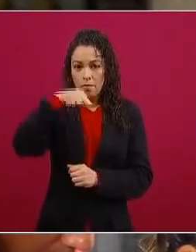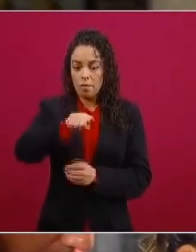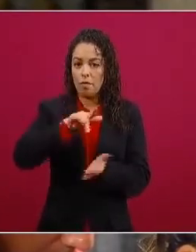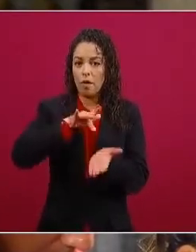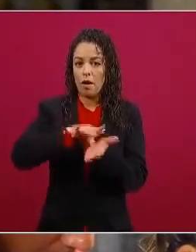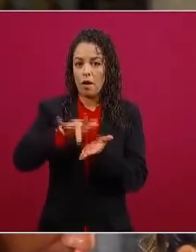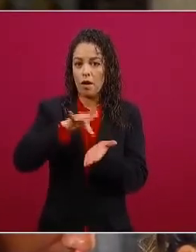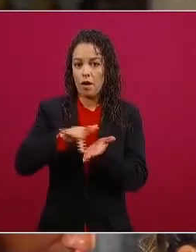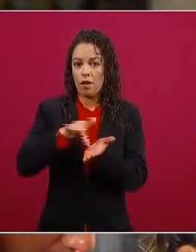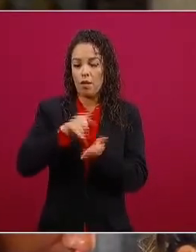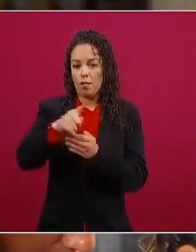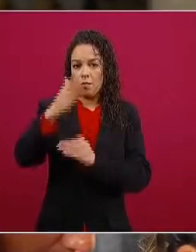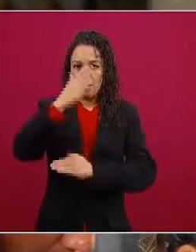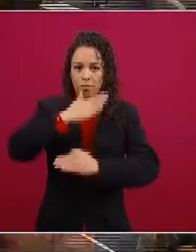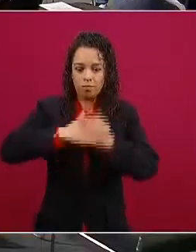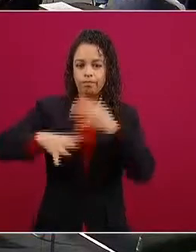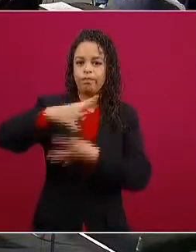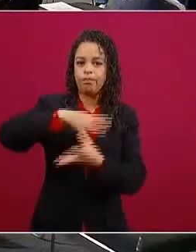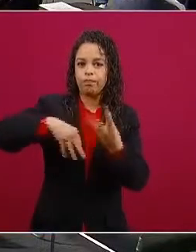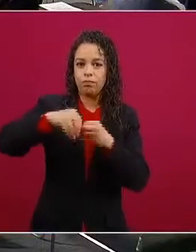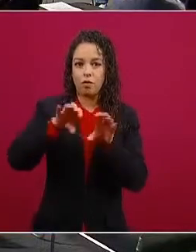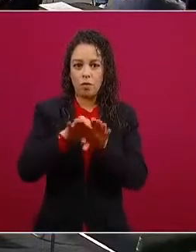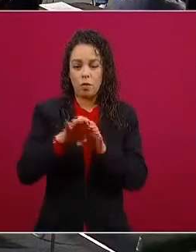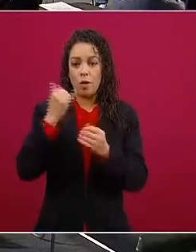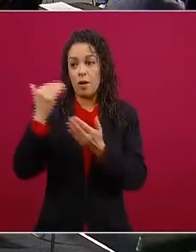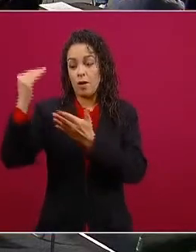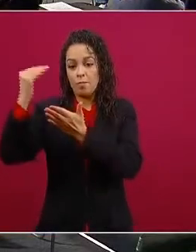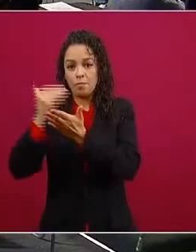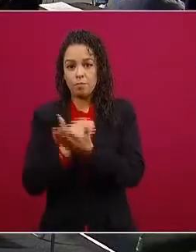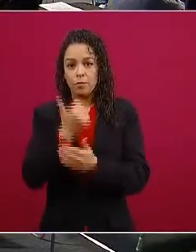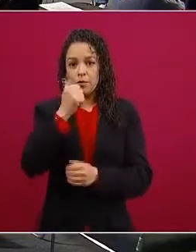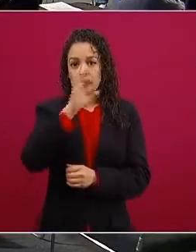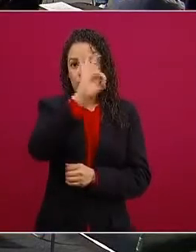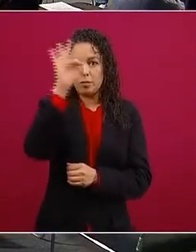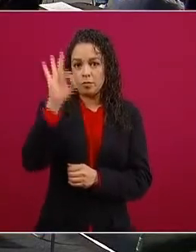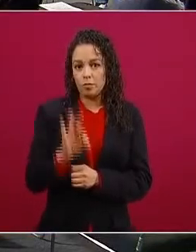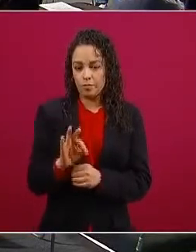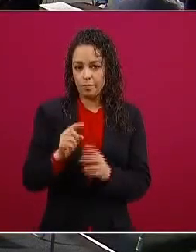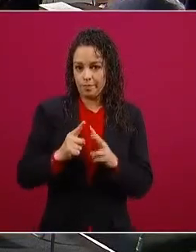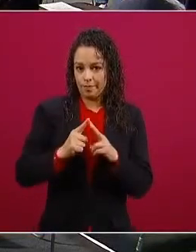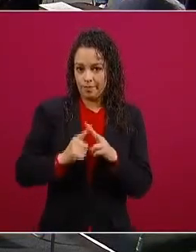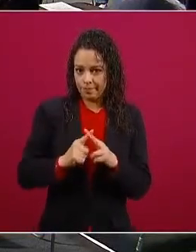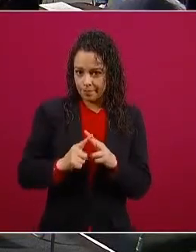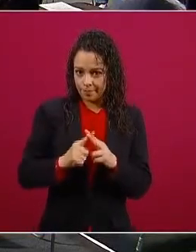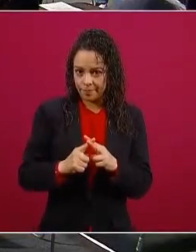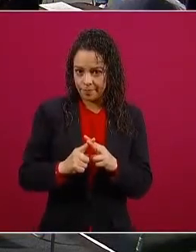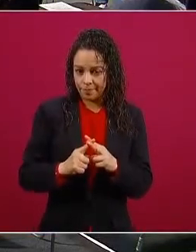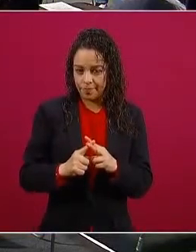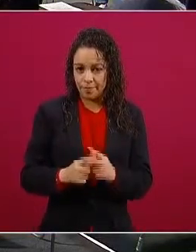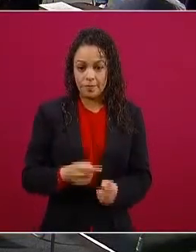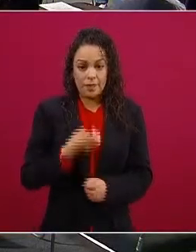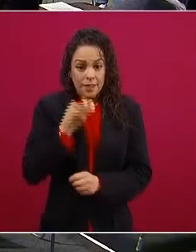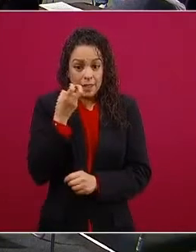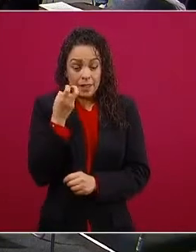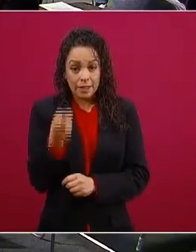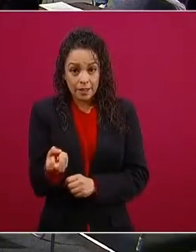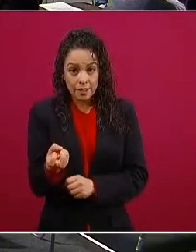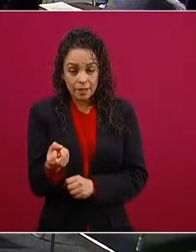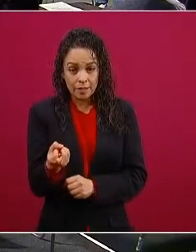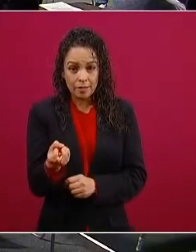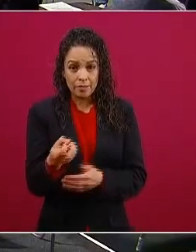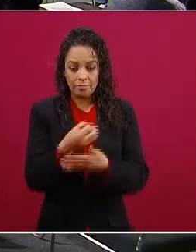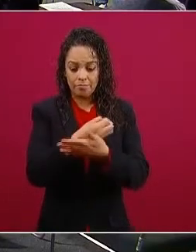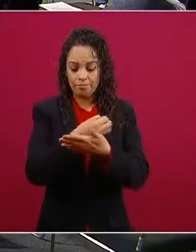reducir al 6% la tasa de referencia. Este ordenamiento y este